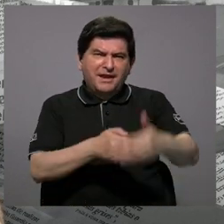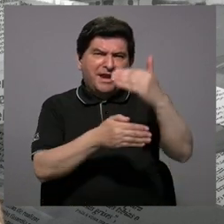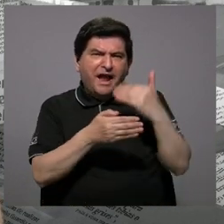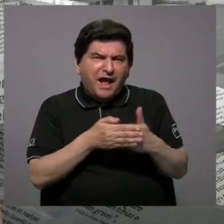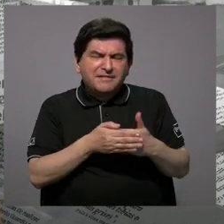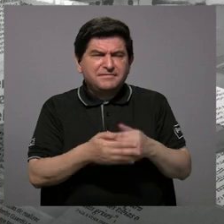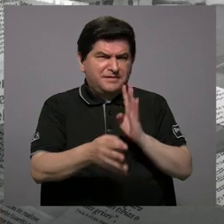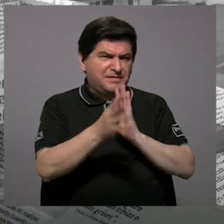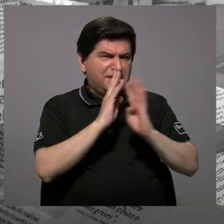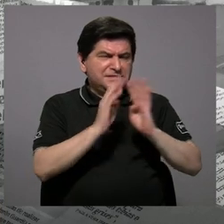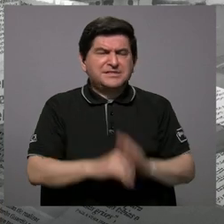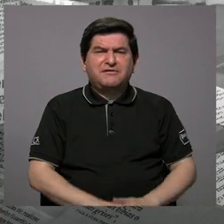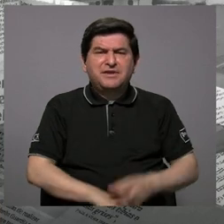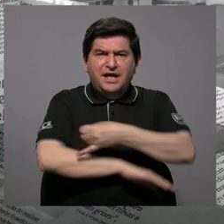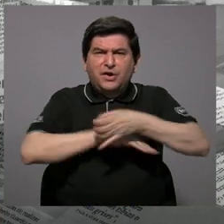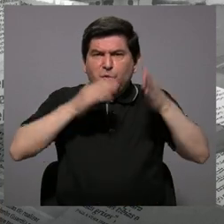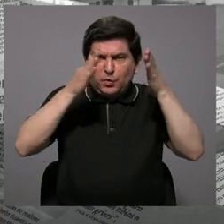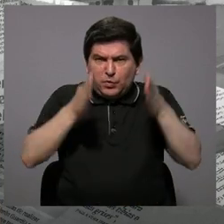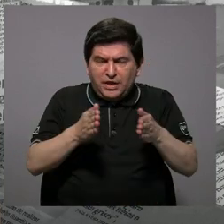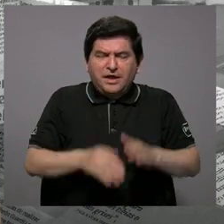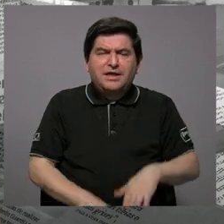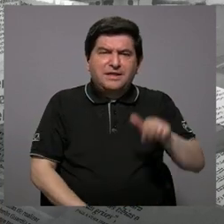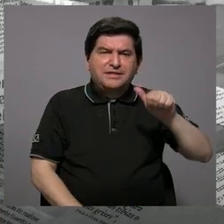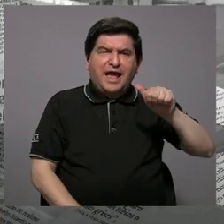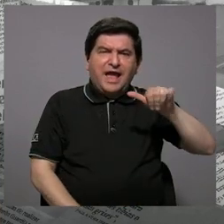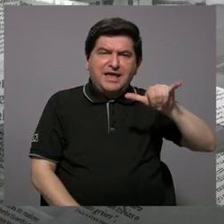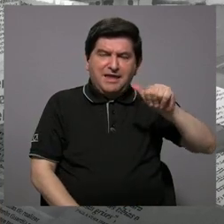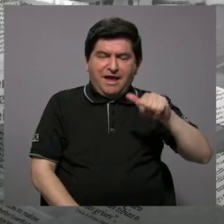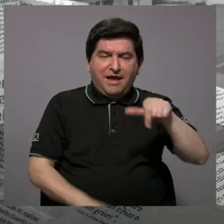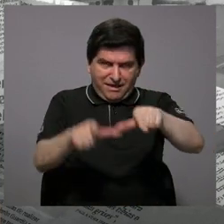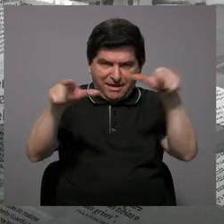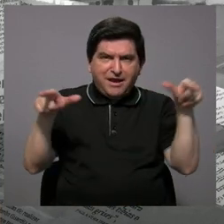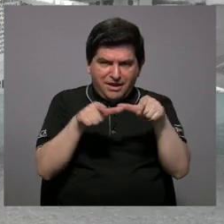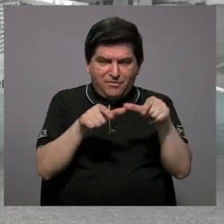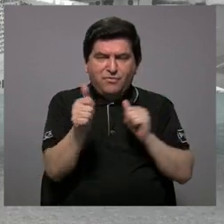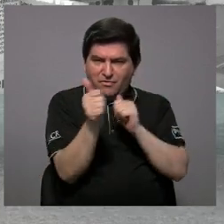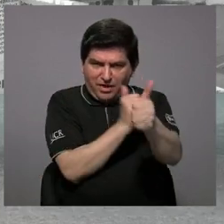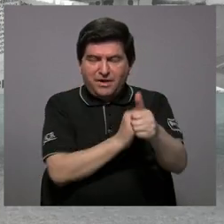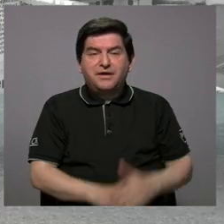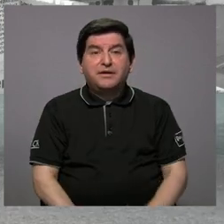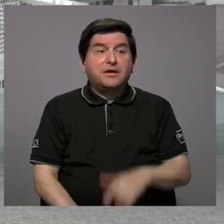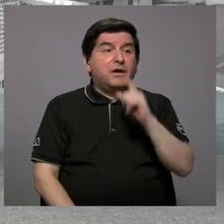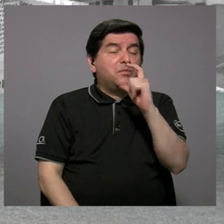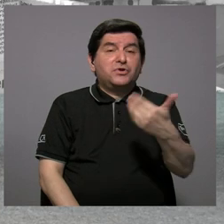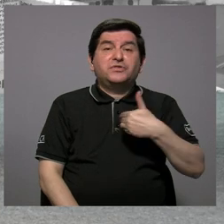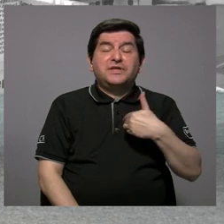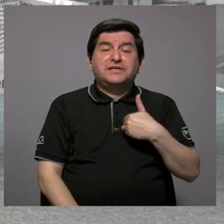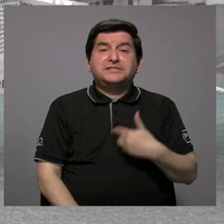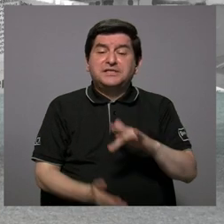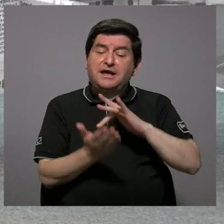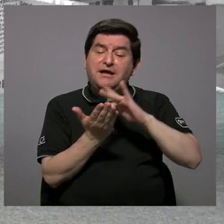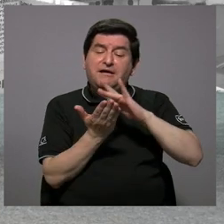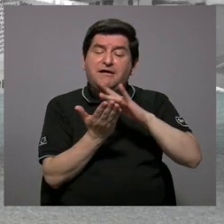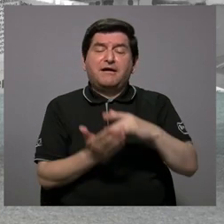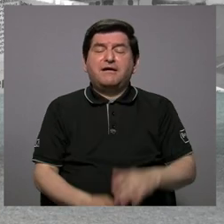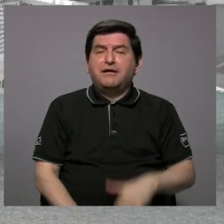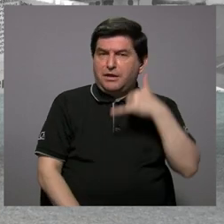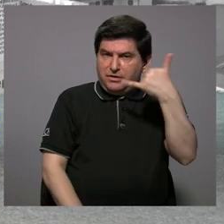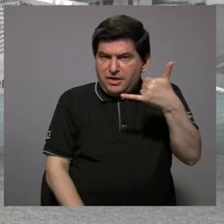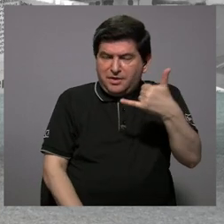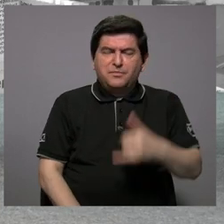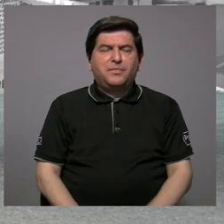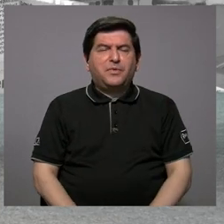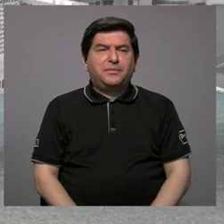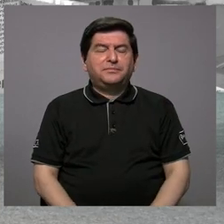había estado hablando con uno de los ingenieros de acueductos que andaban por la zona y por dicho tenía el teléfono y cogí y lo llamé y le digo, vea